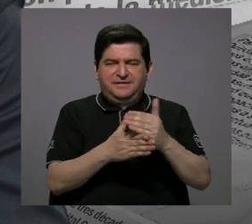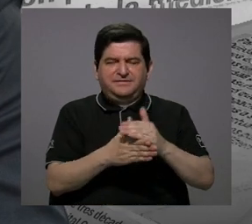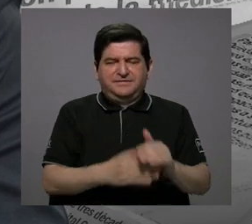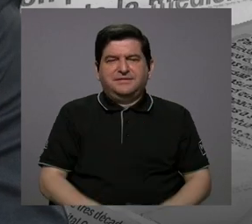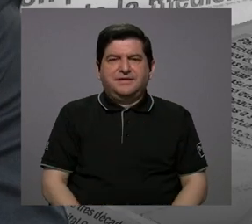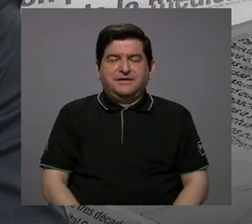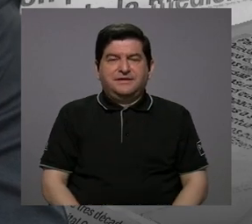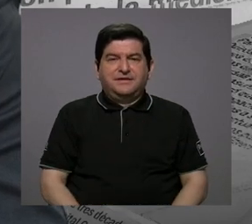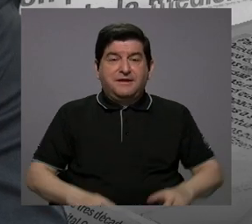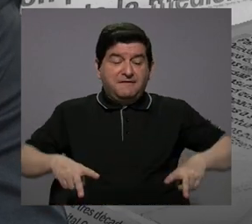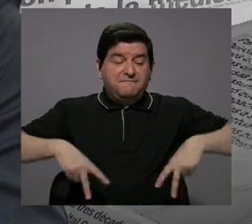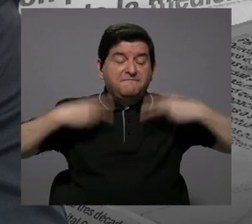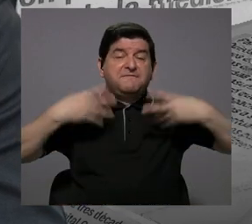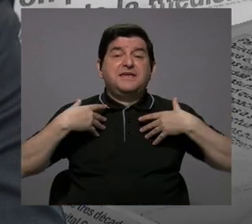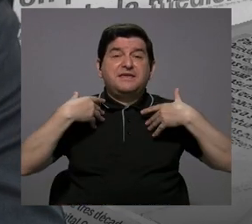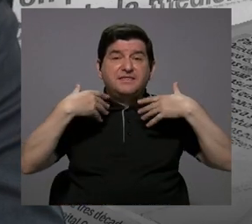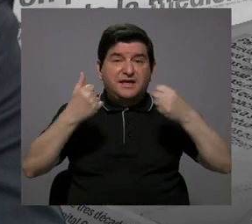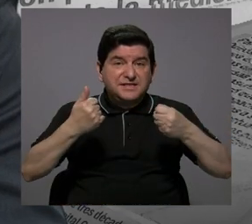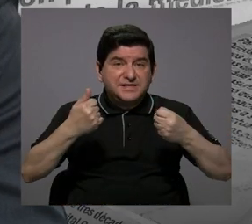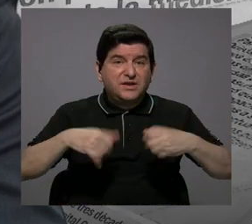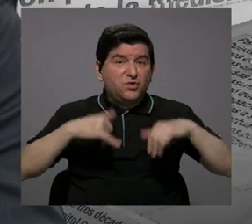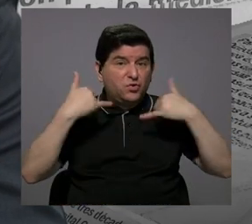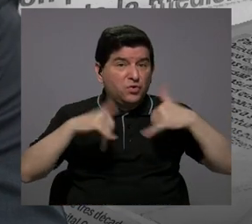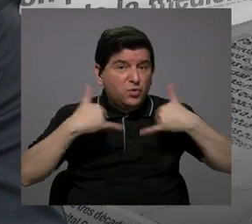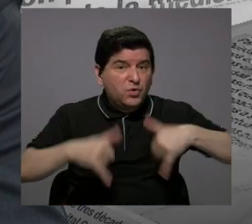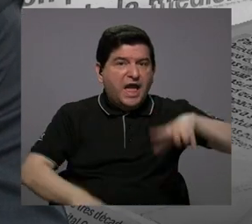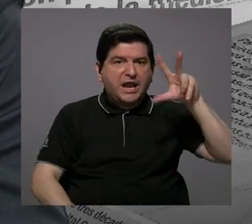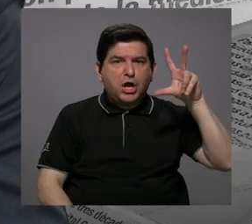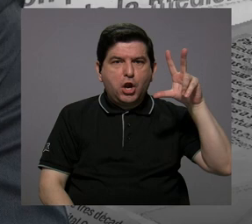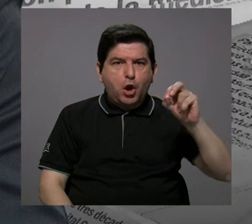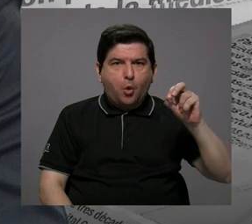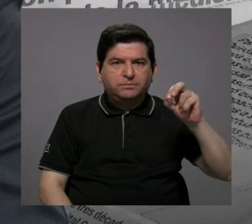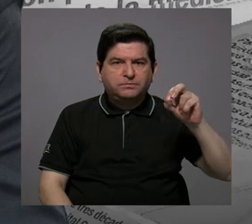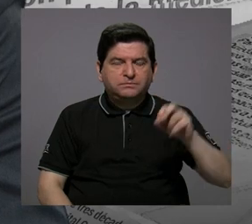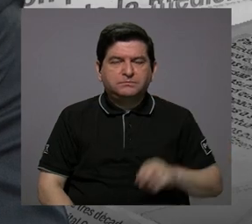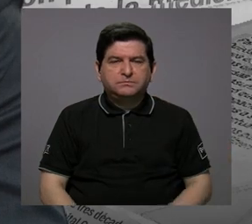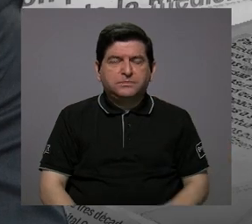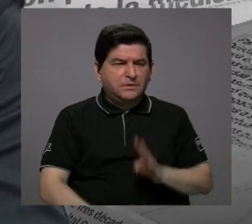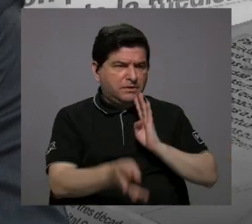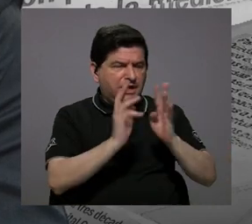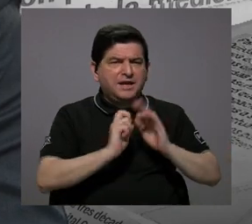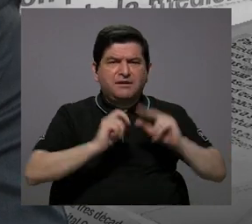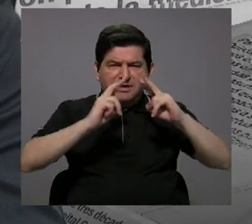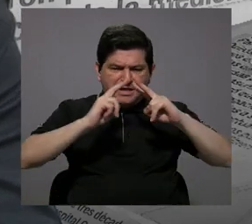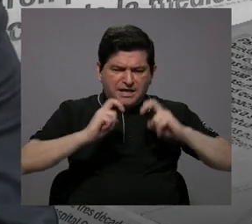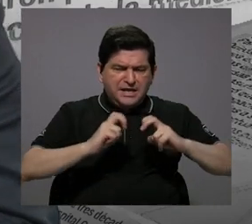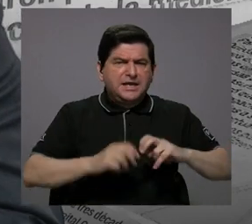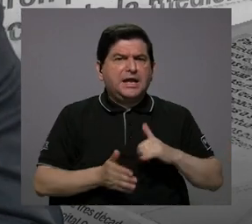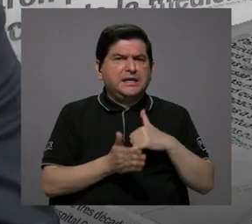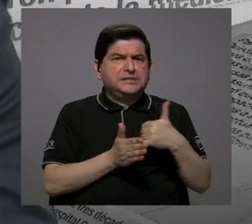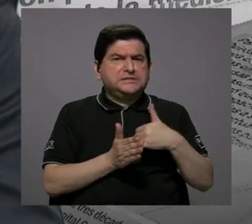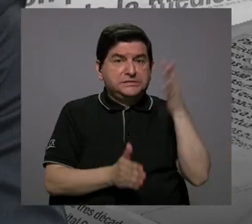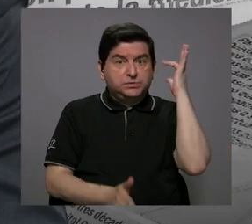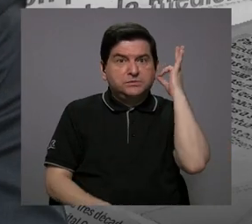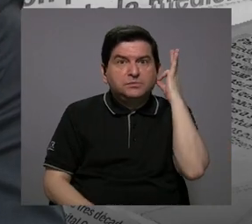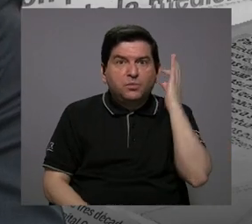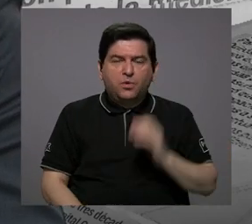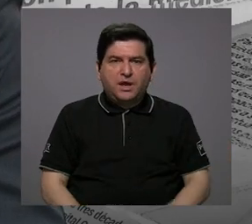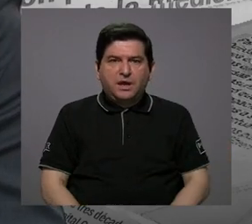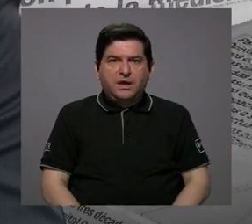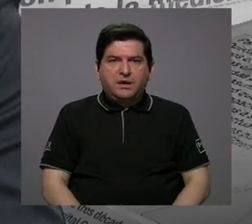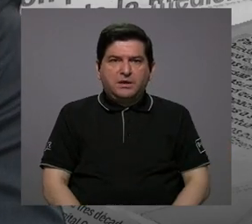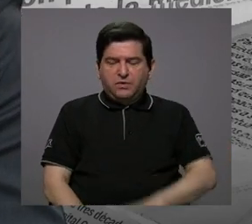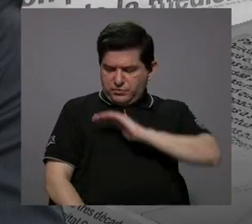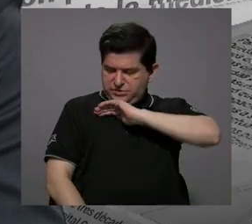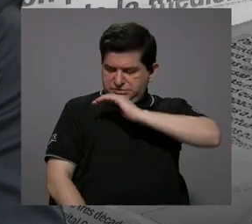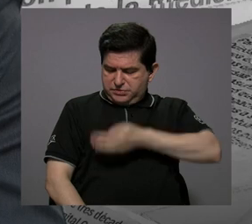con la vida y la salud no se juega. Cuando hablamos de un examen tan delicado para las mujeres como es una